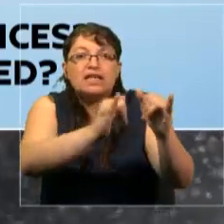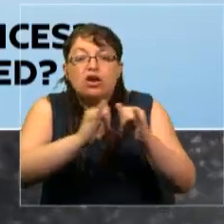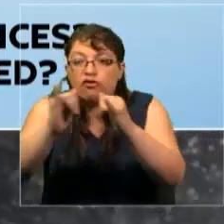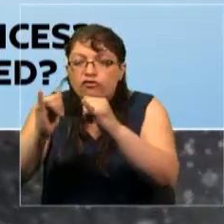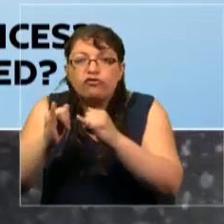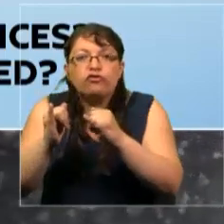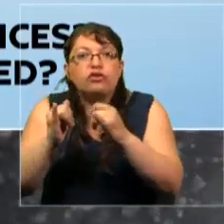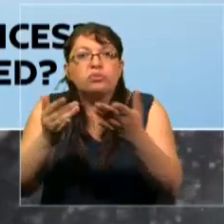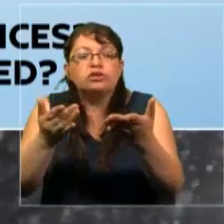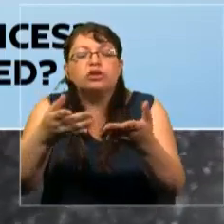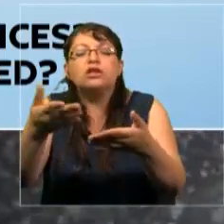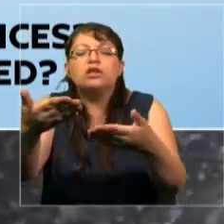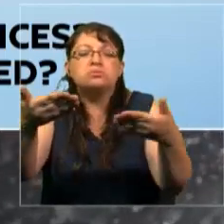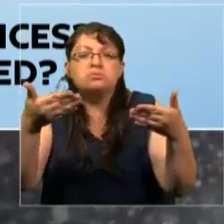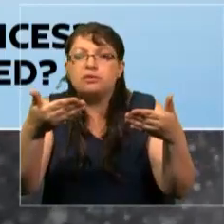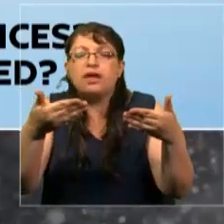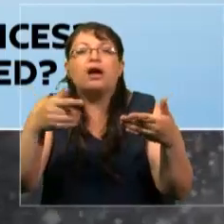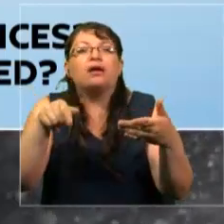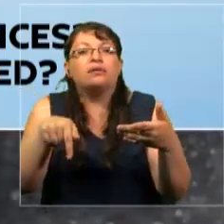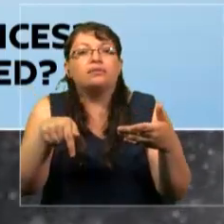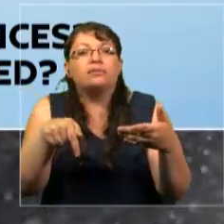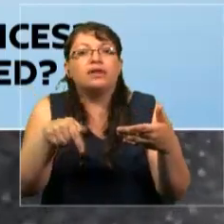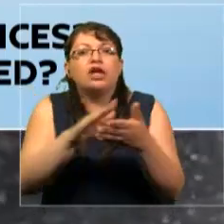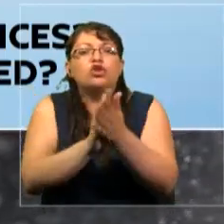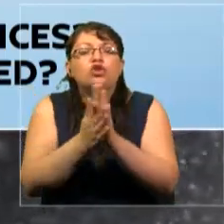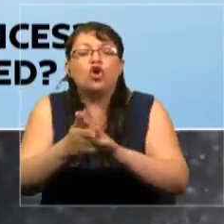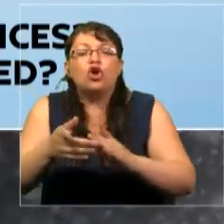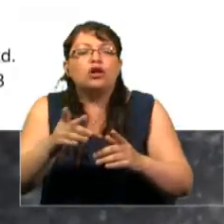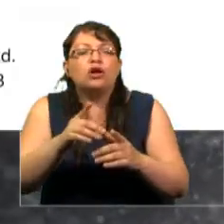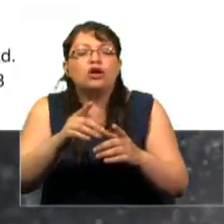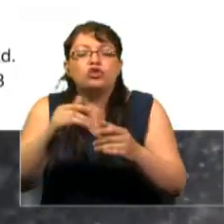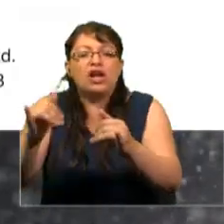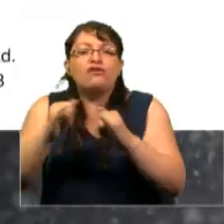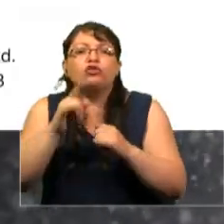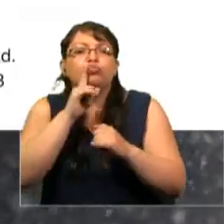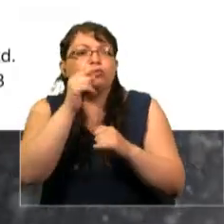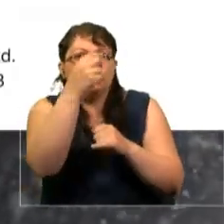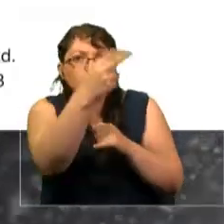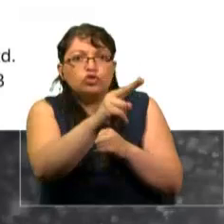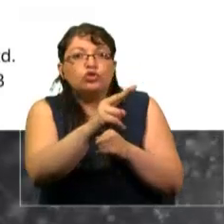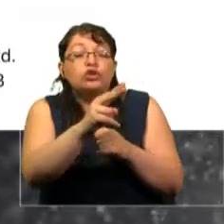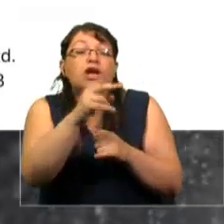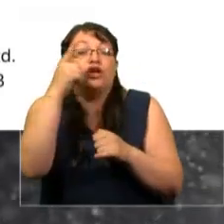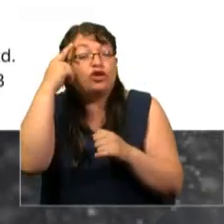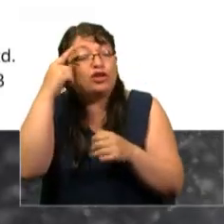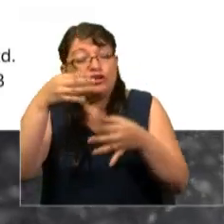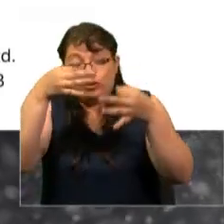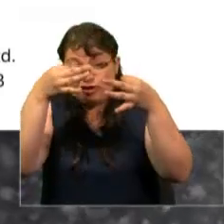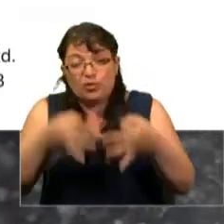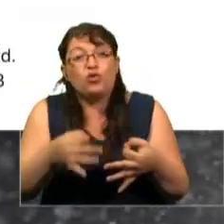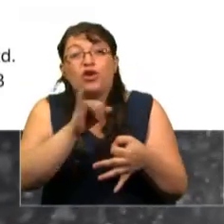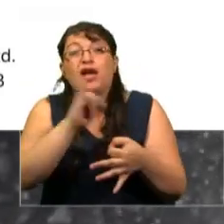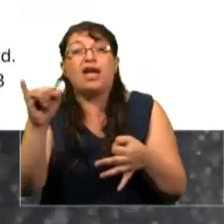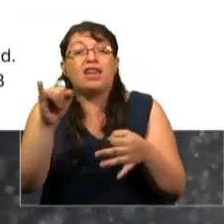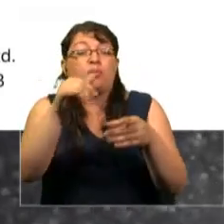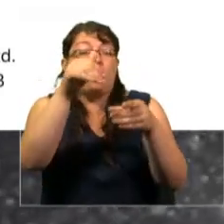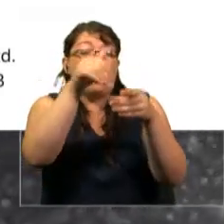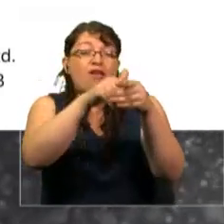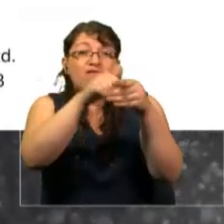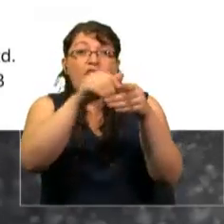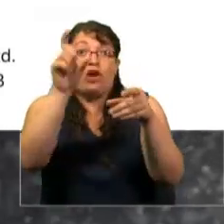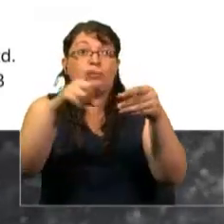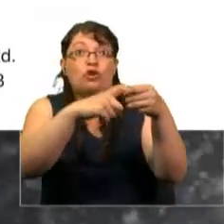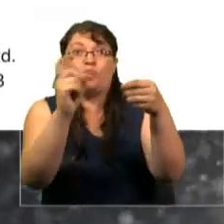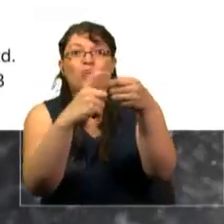y nos digan, mire, toda esta es información que tenemos de usted. Estoy seguro que van a tener menos clientes después de eso. Y ahora les vamos a mostrar qué es